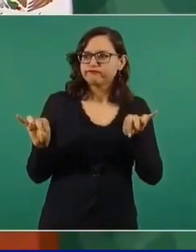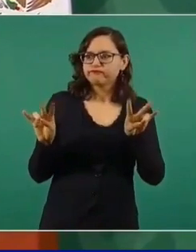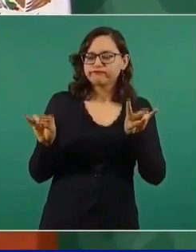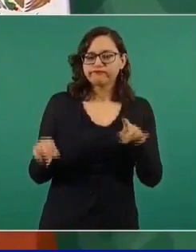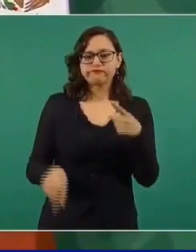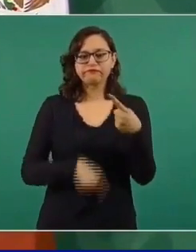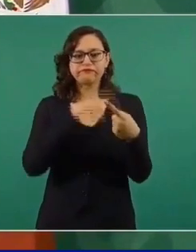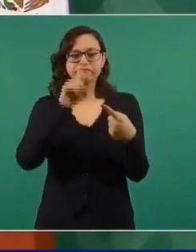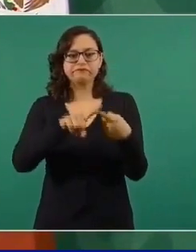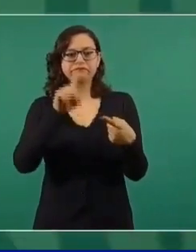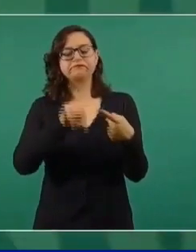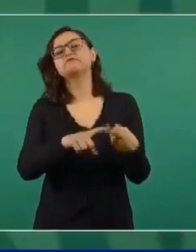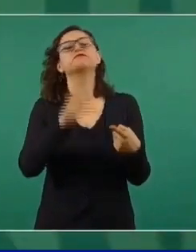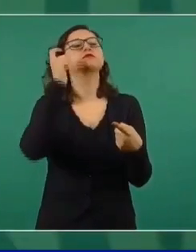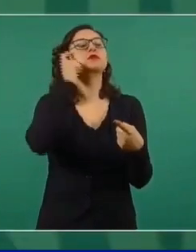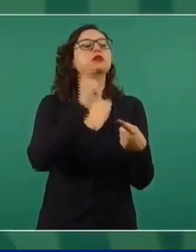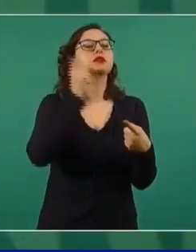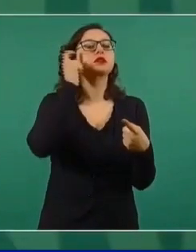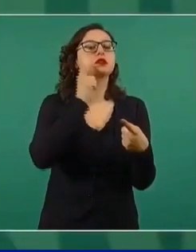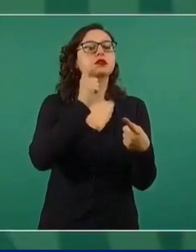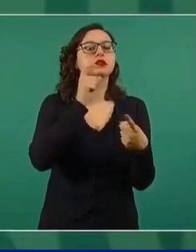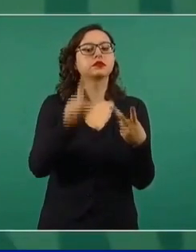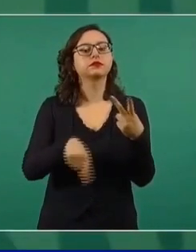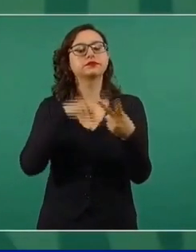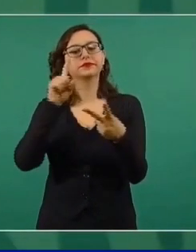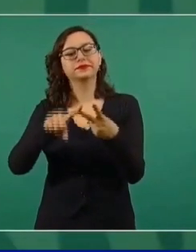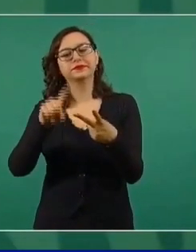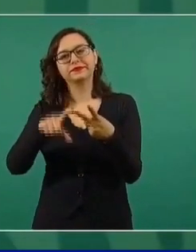disculpas por decirlo, Tabasco.